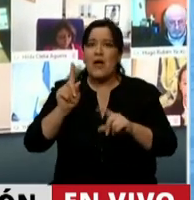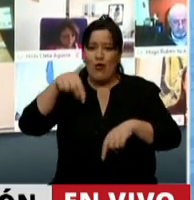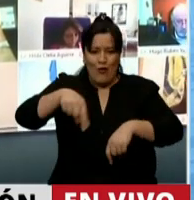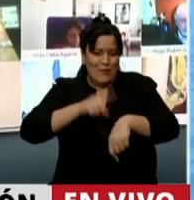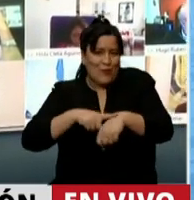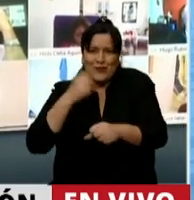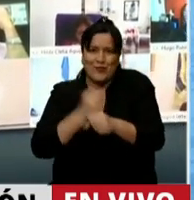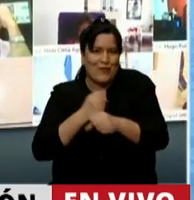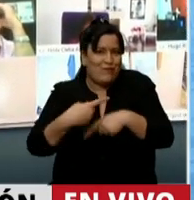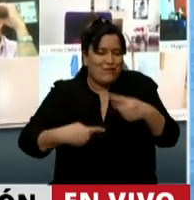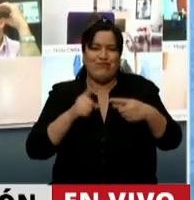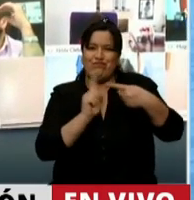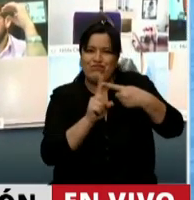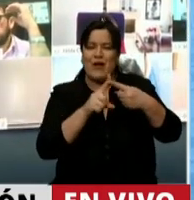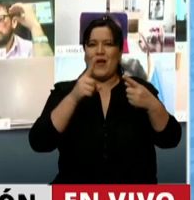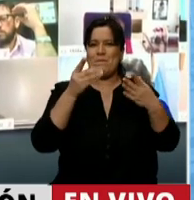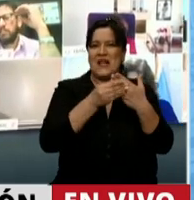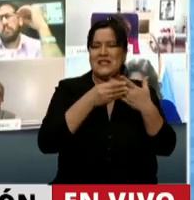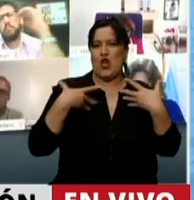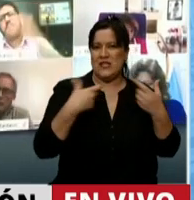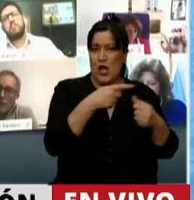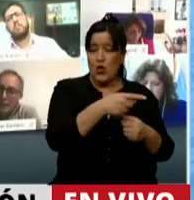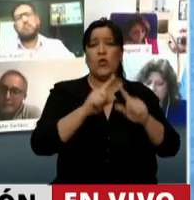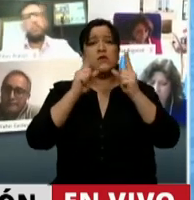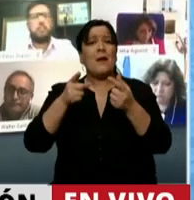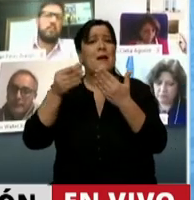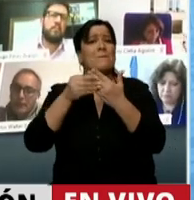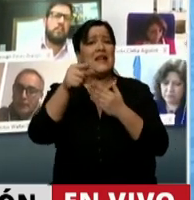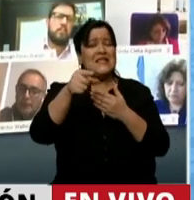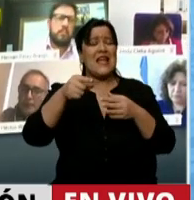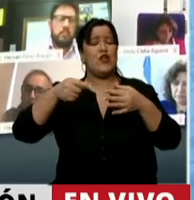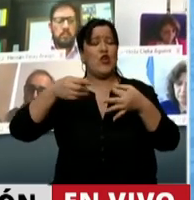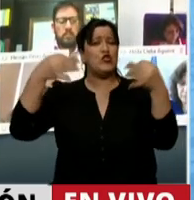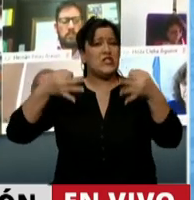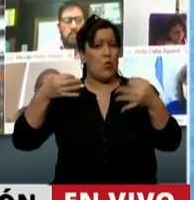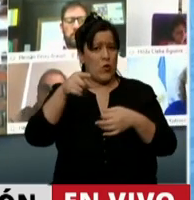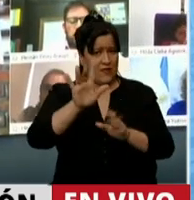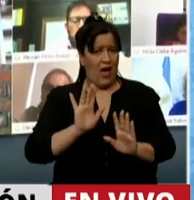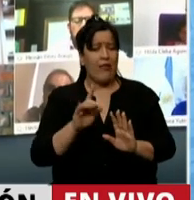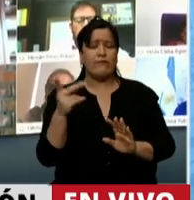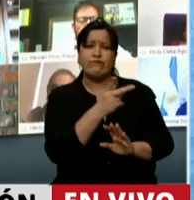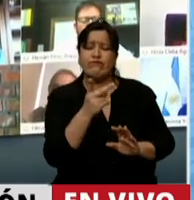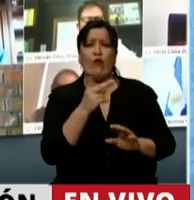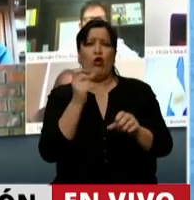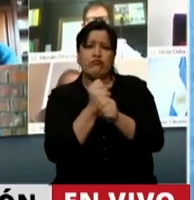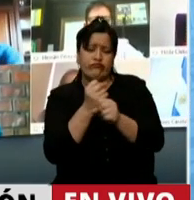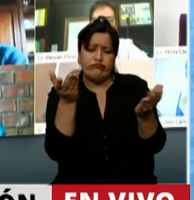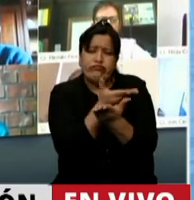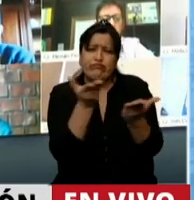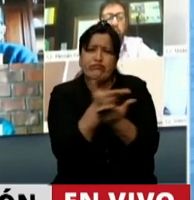trabajando con el Ministerio de Salud y con el Ministerio de Seguridad en una mesa coordinada